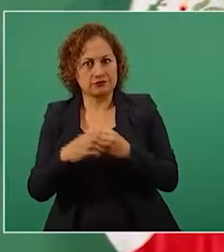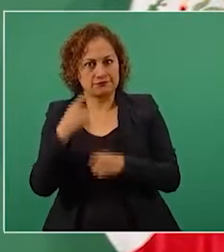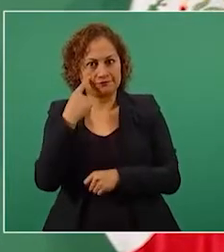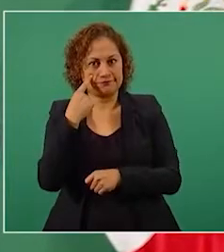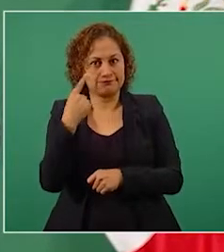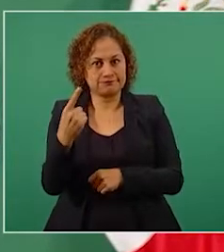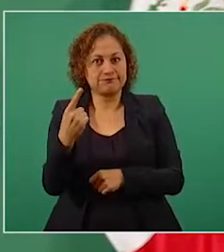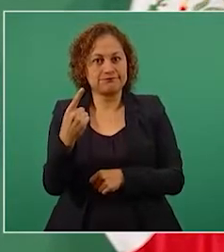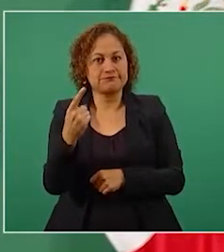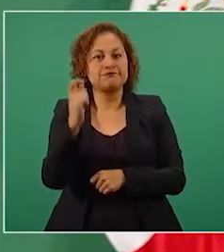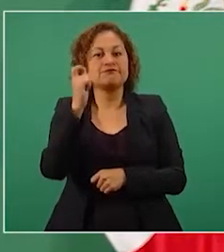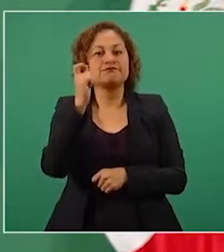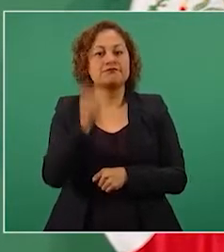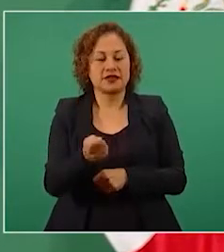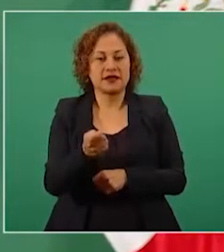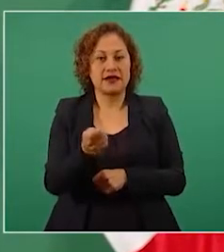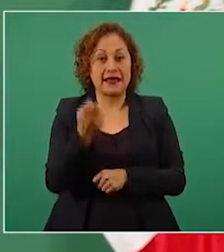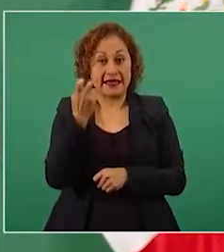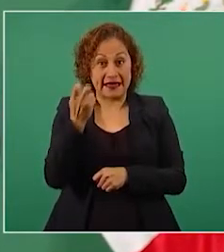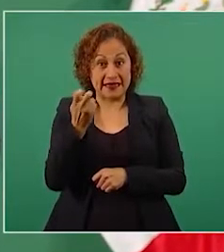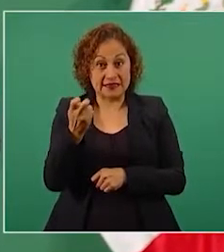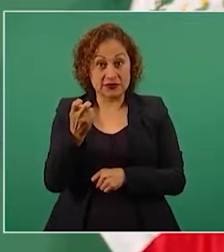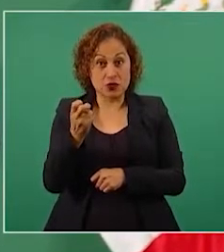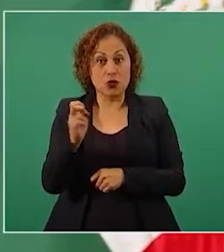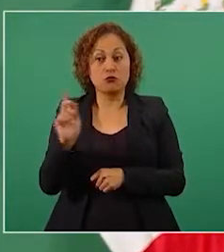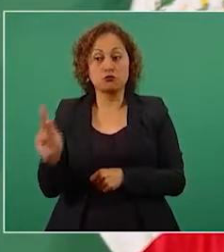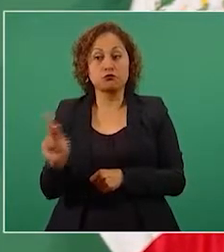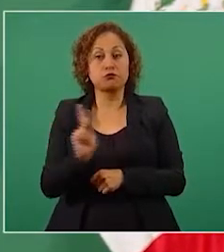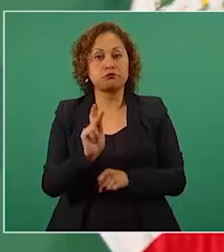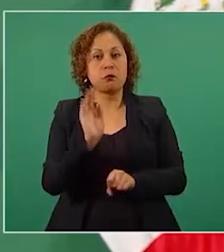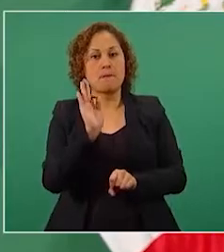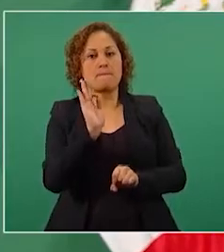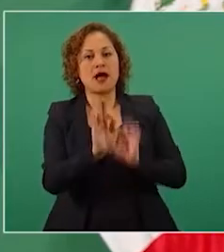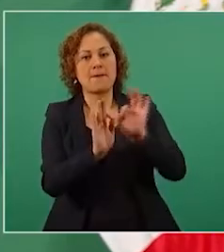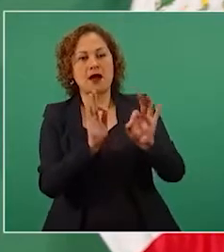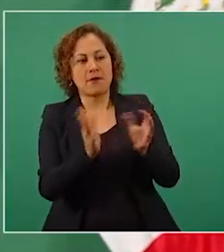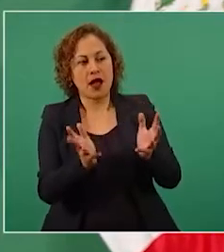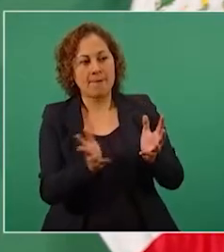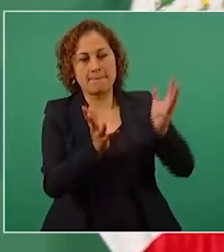Es un acto de provocación y